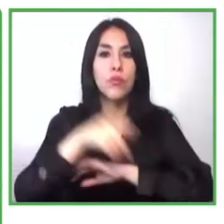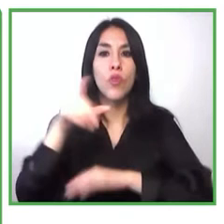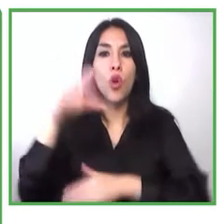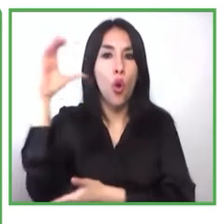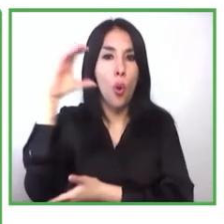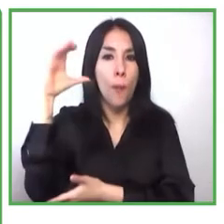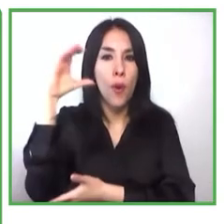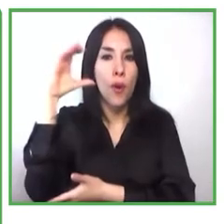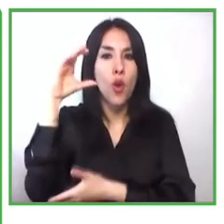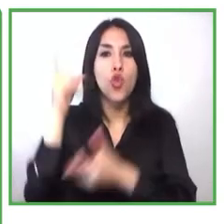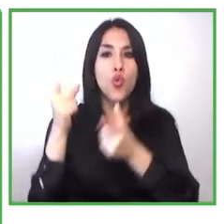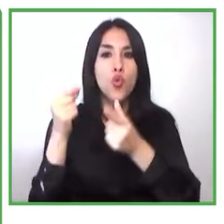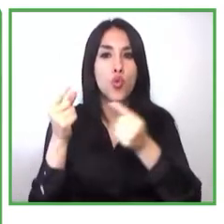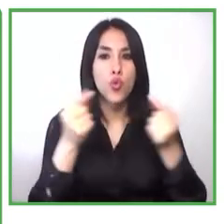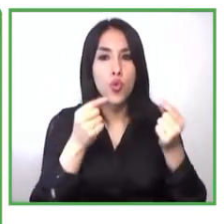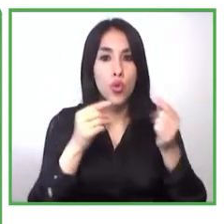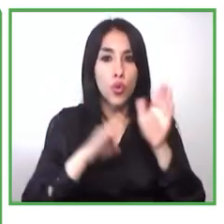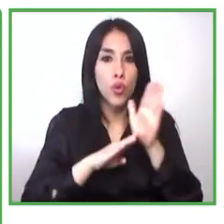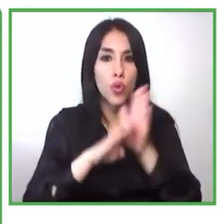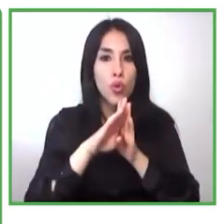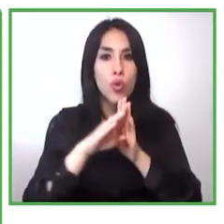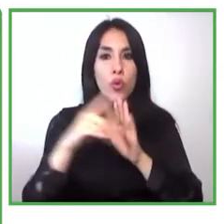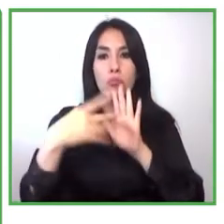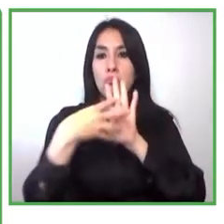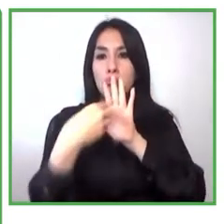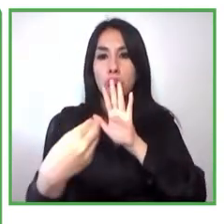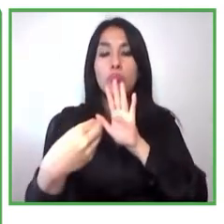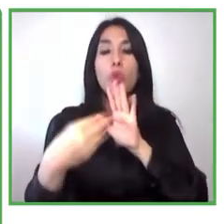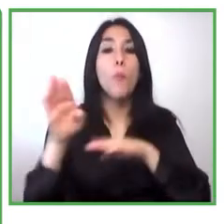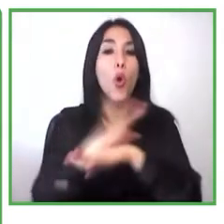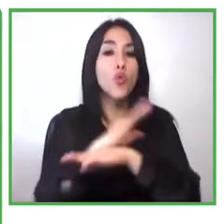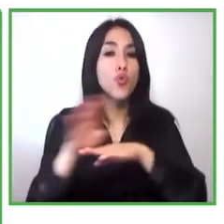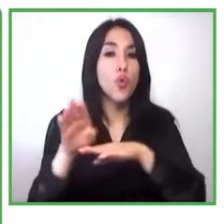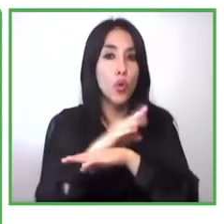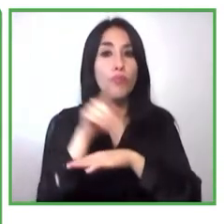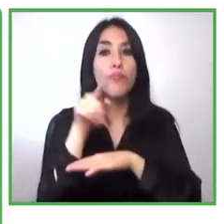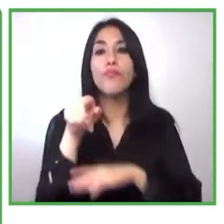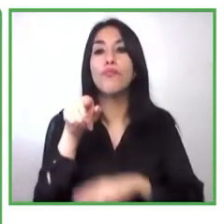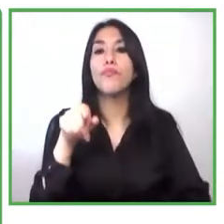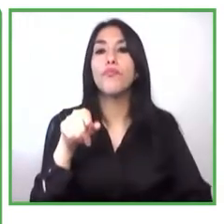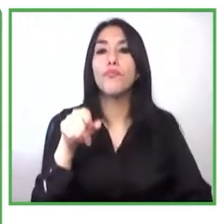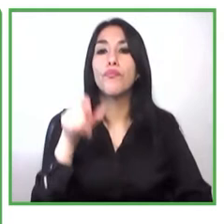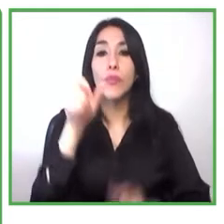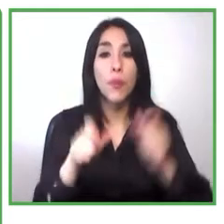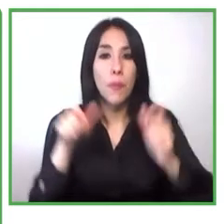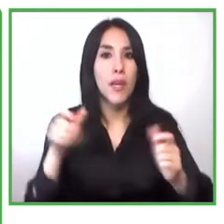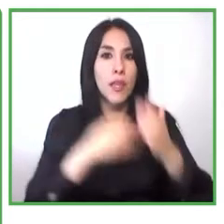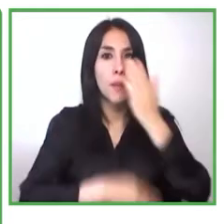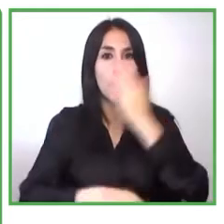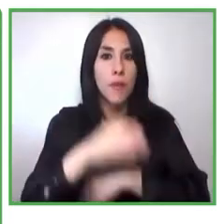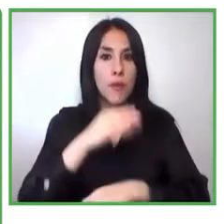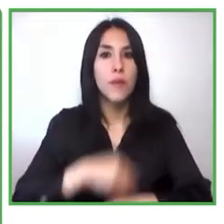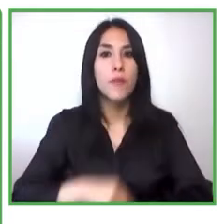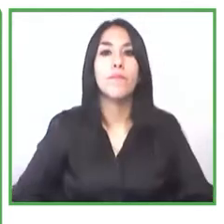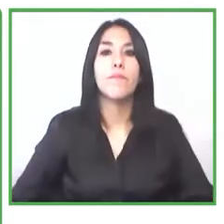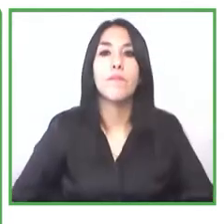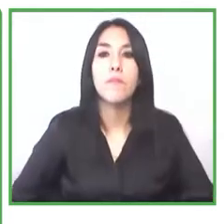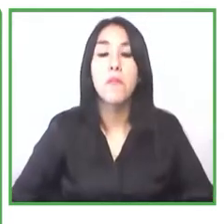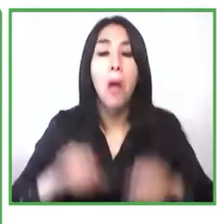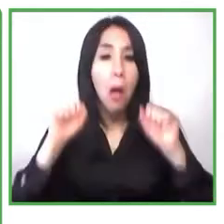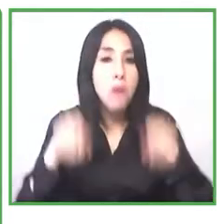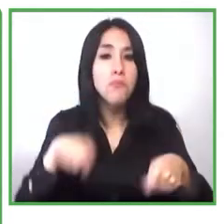a las personas con discapacidad con el hecho de convertirlas en empresas incluyentes que